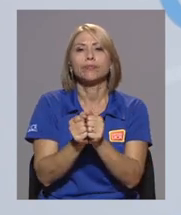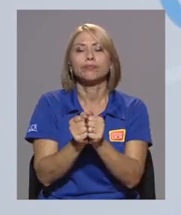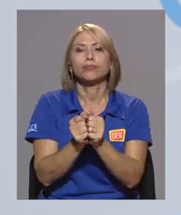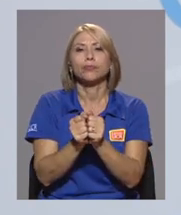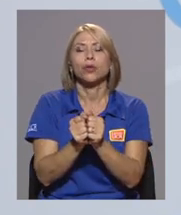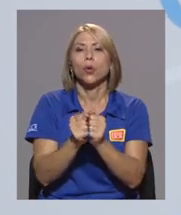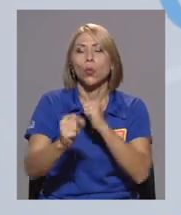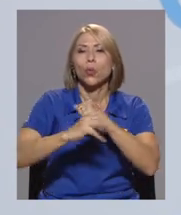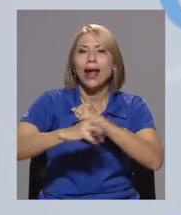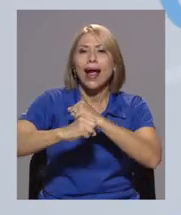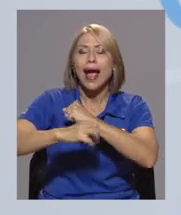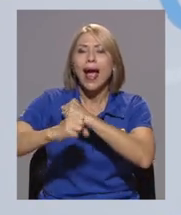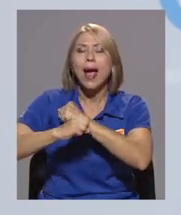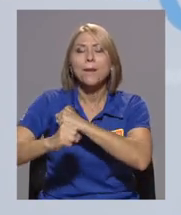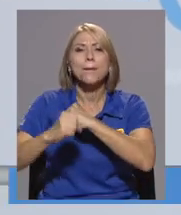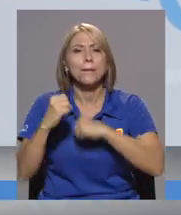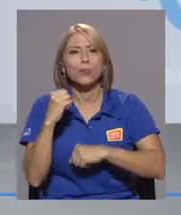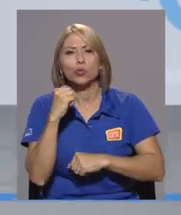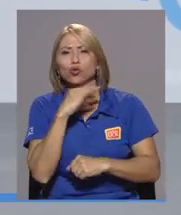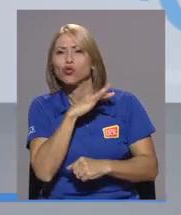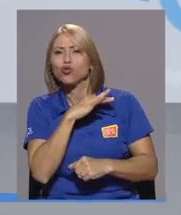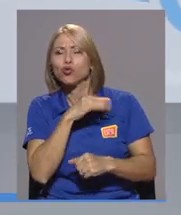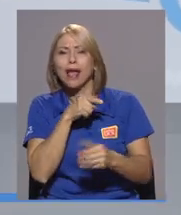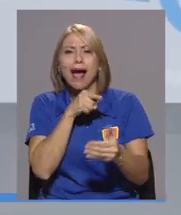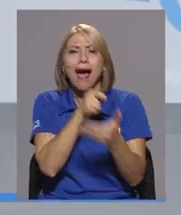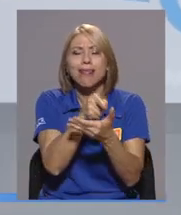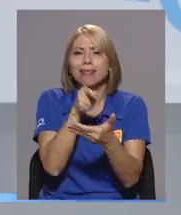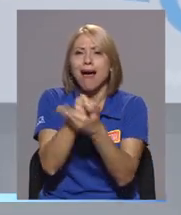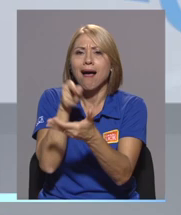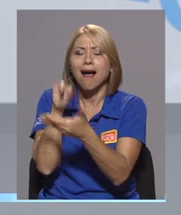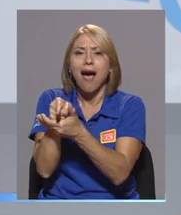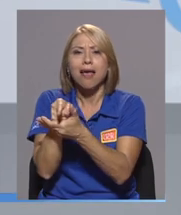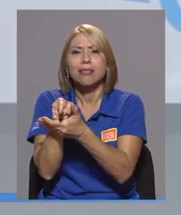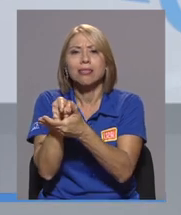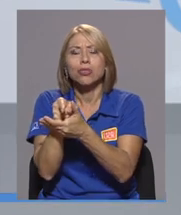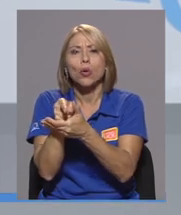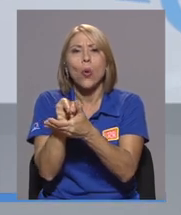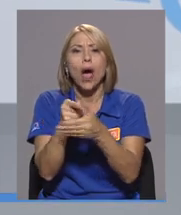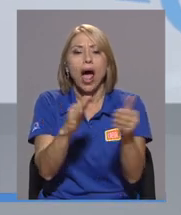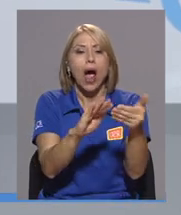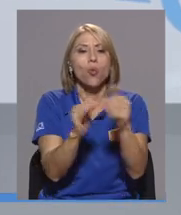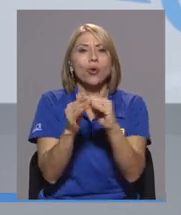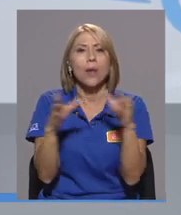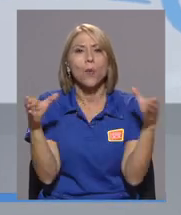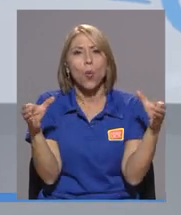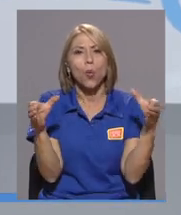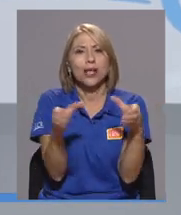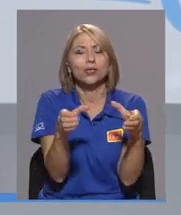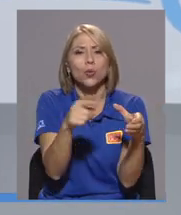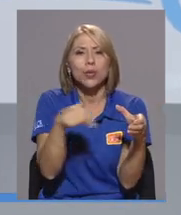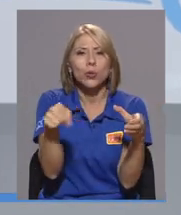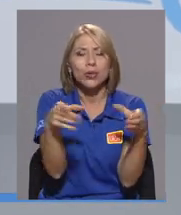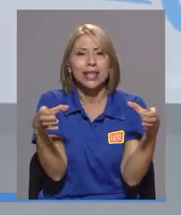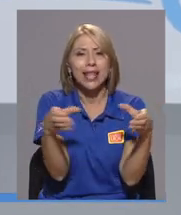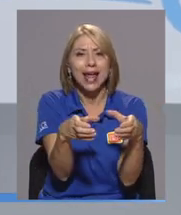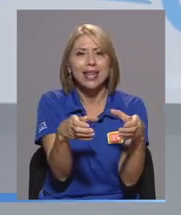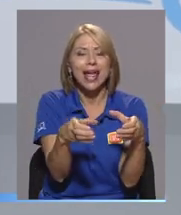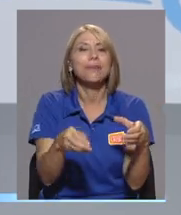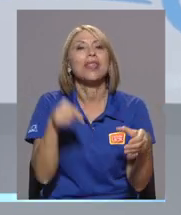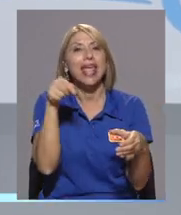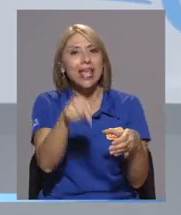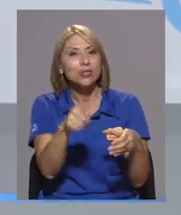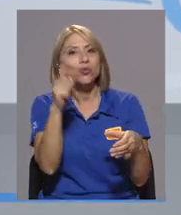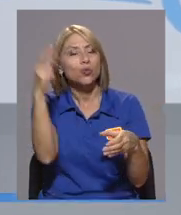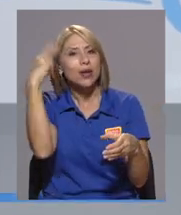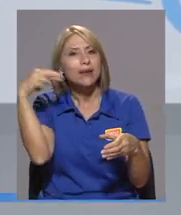de odio muy fuerte y con una campaña muy sucia atacando a una